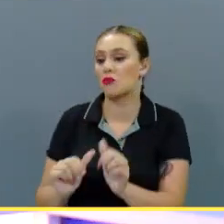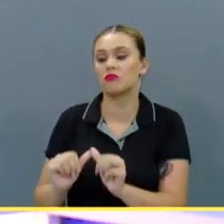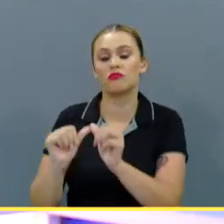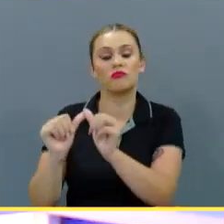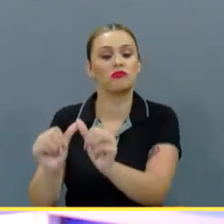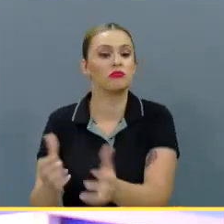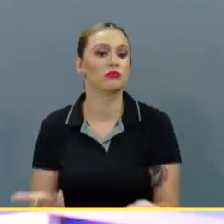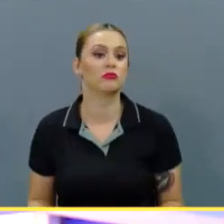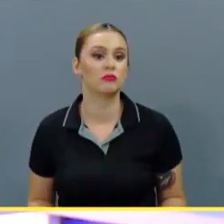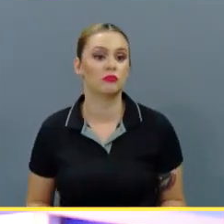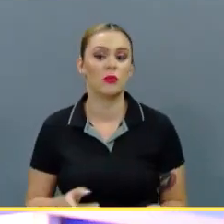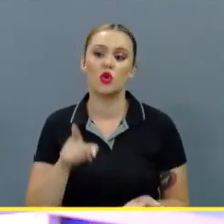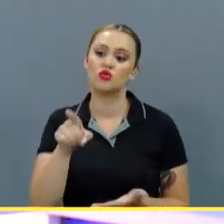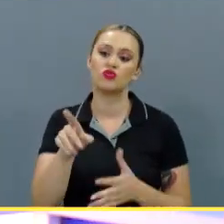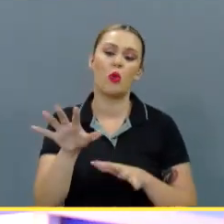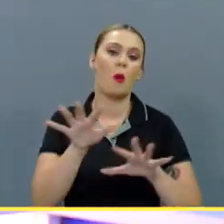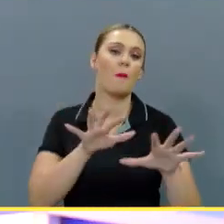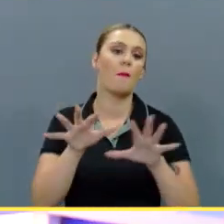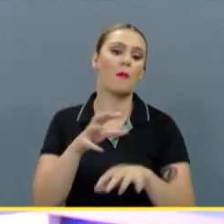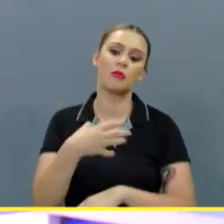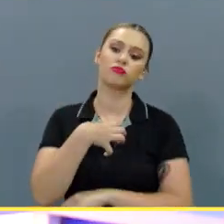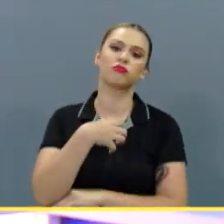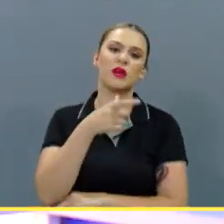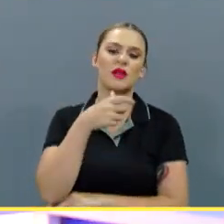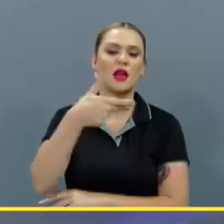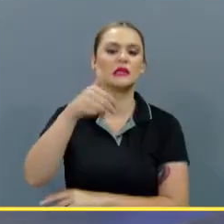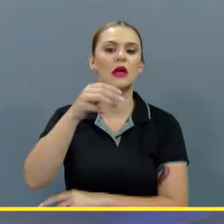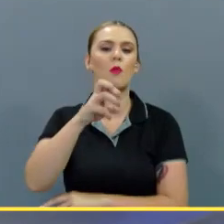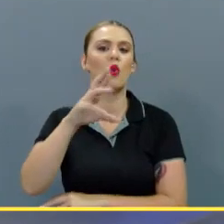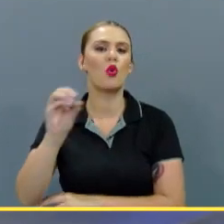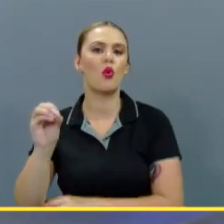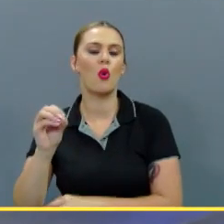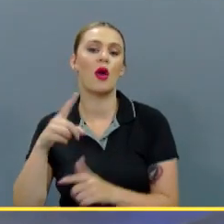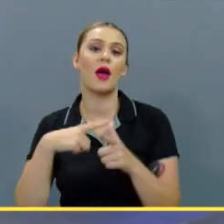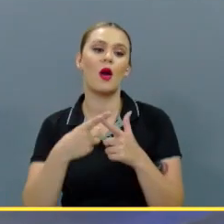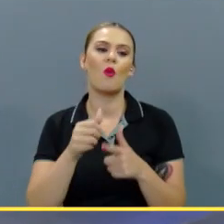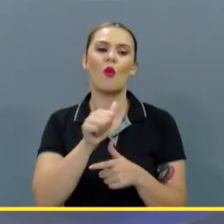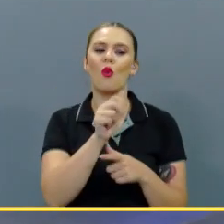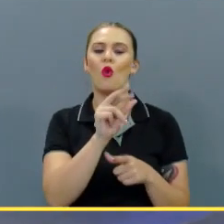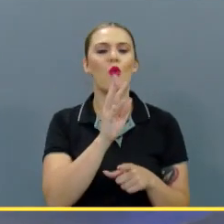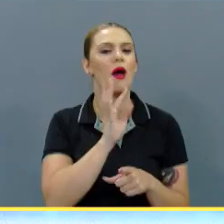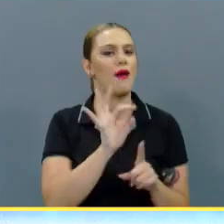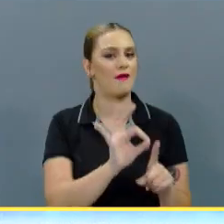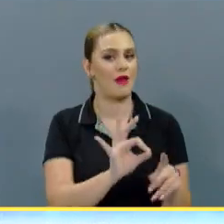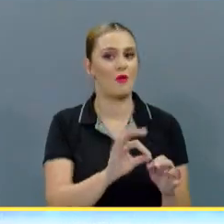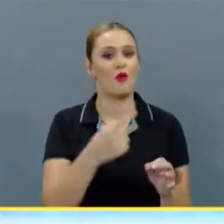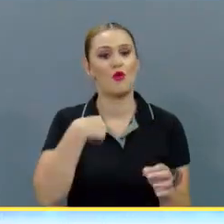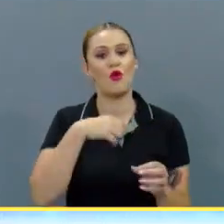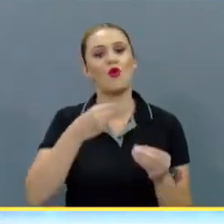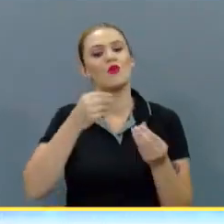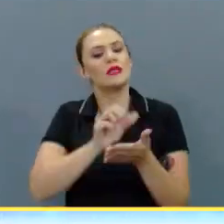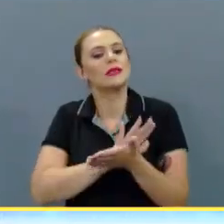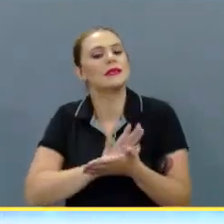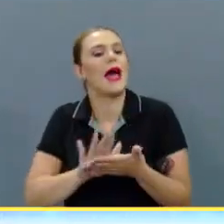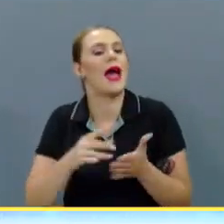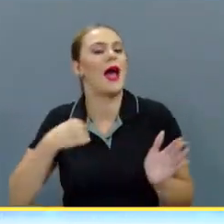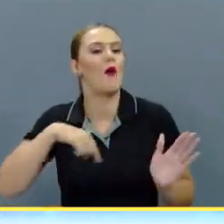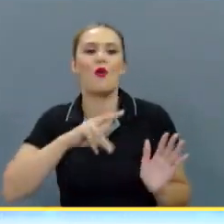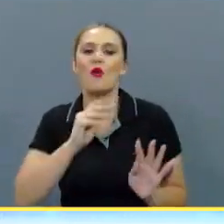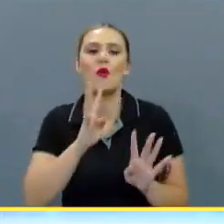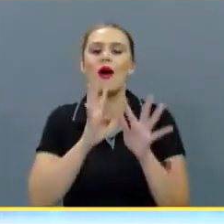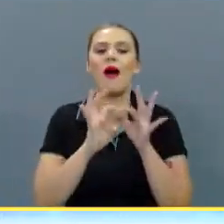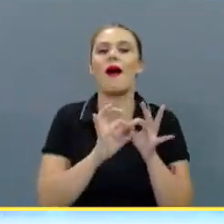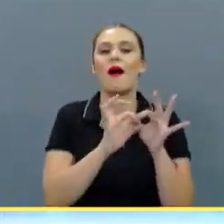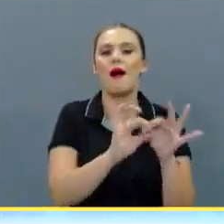es su portero, es Kevin Chamorro. Y aparte, volvemos a algo que no hemos tocado. Ojo que nosotros somos tan sanos que no hemos